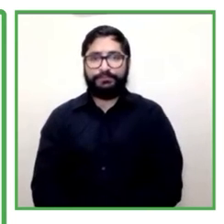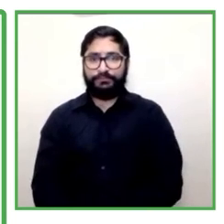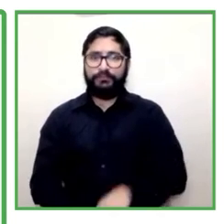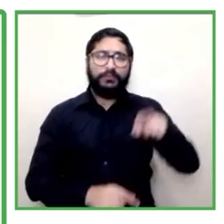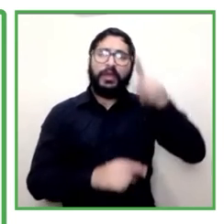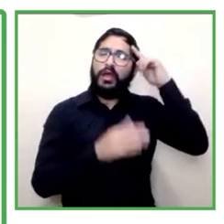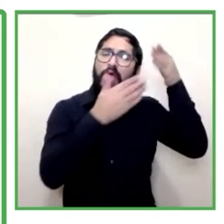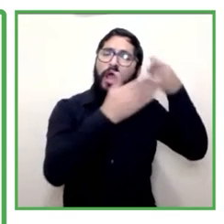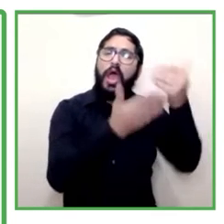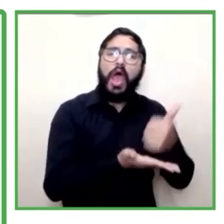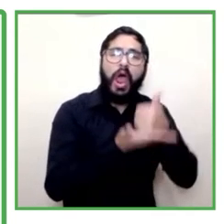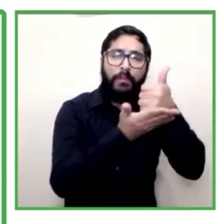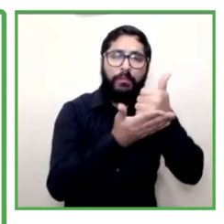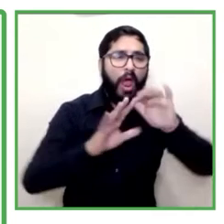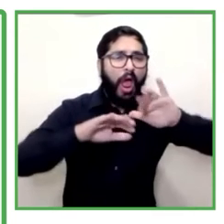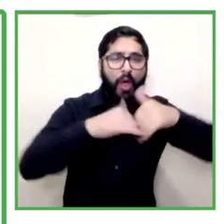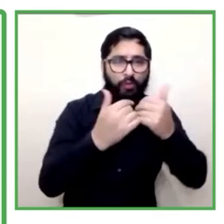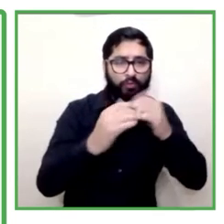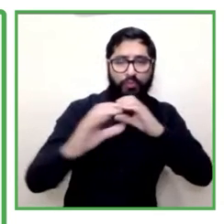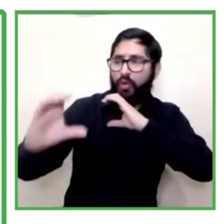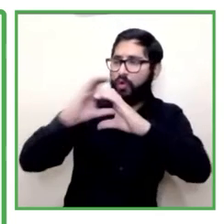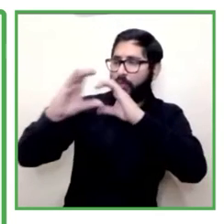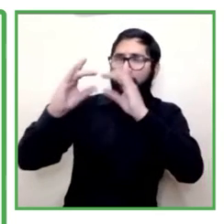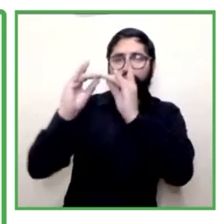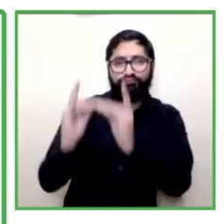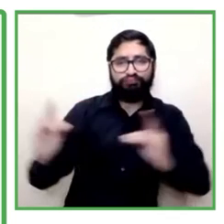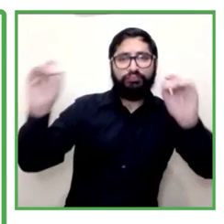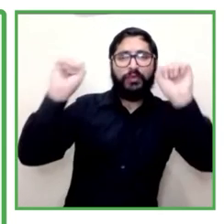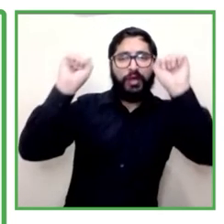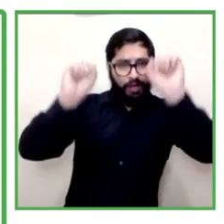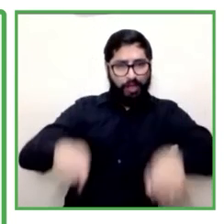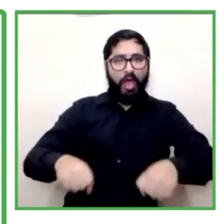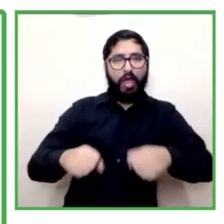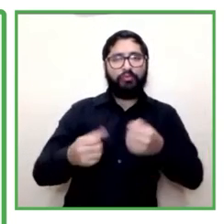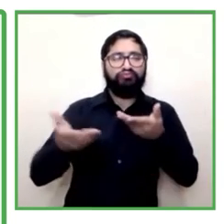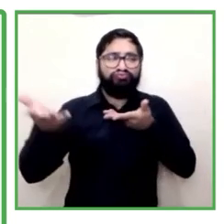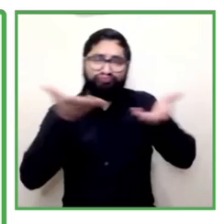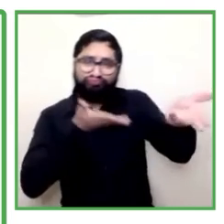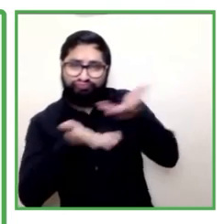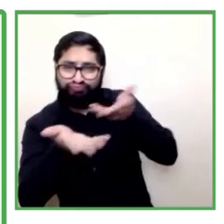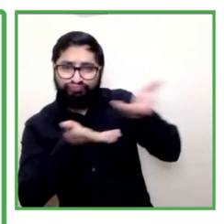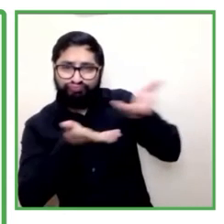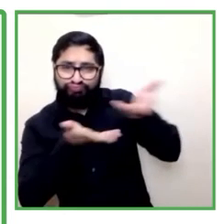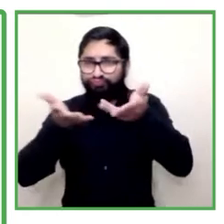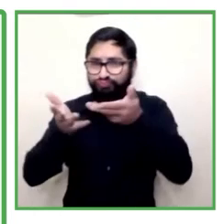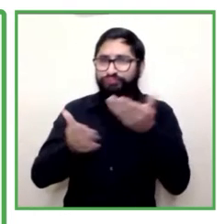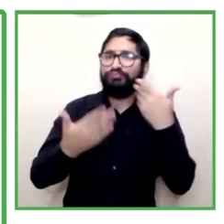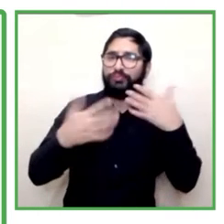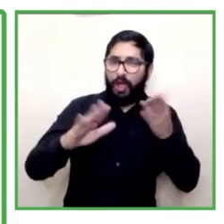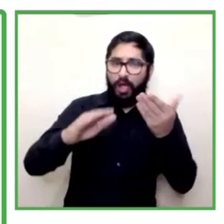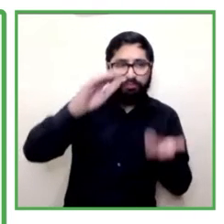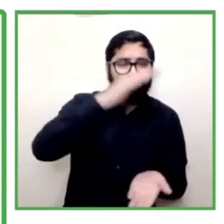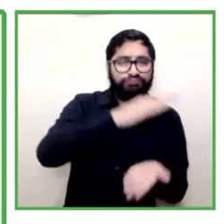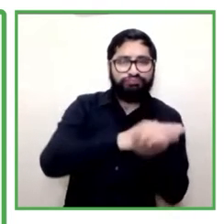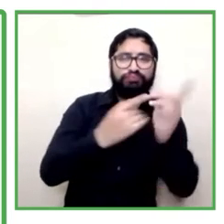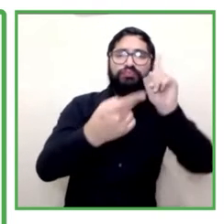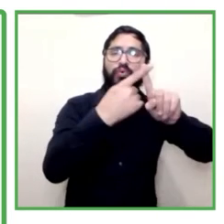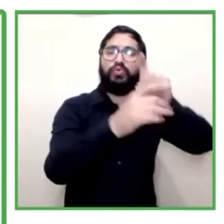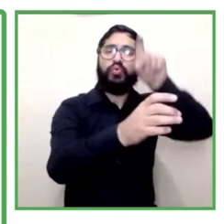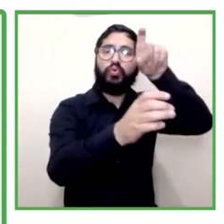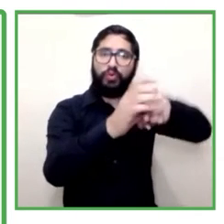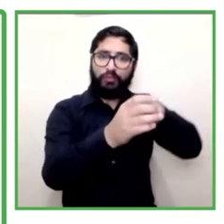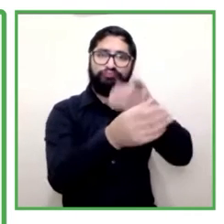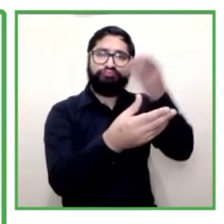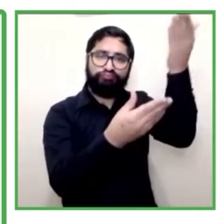pueden dinamizar con él, postular sus vacantes, los usuarios pueden registrar pueden